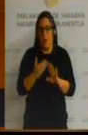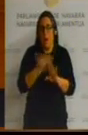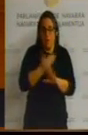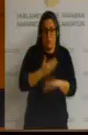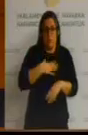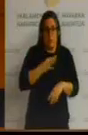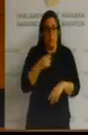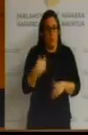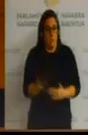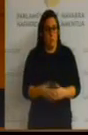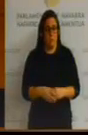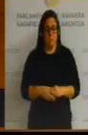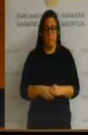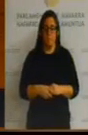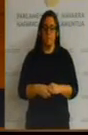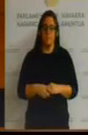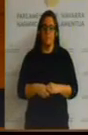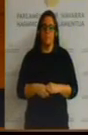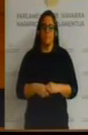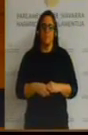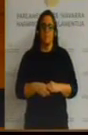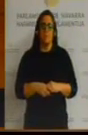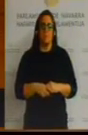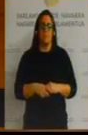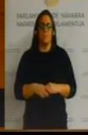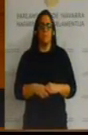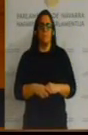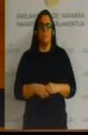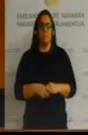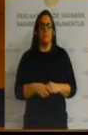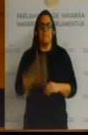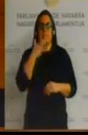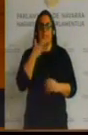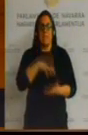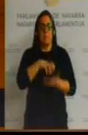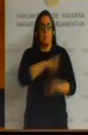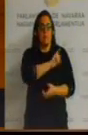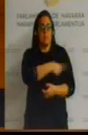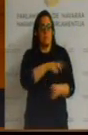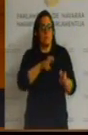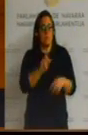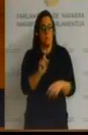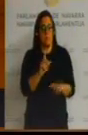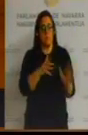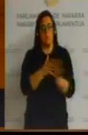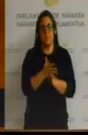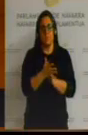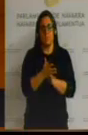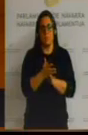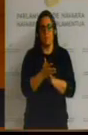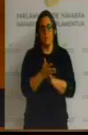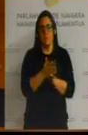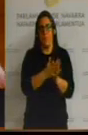ocupación. Por lo tanto, si no hacemos un nuevo pabellón estaríamos trasladando el problema al año